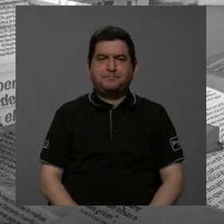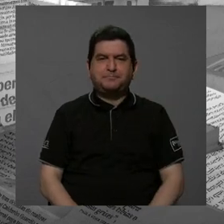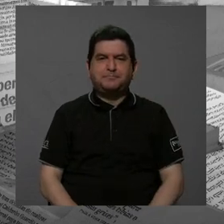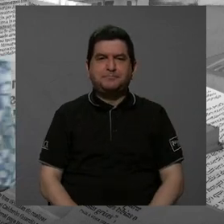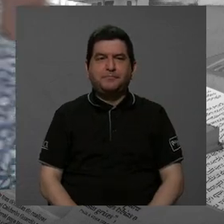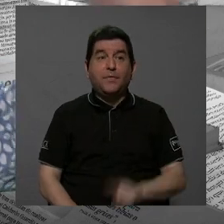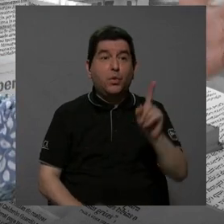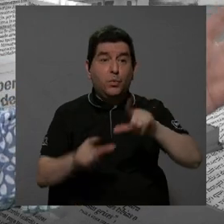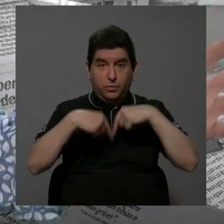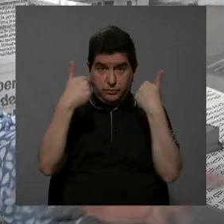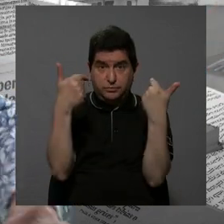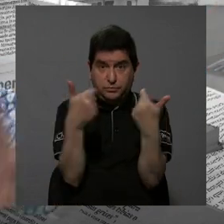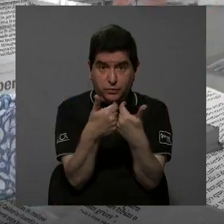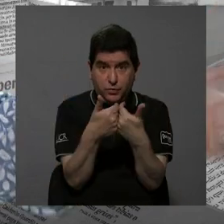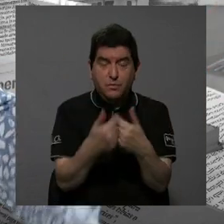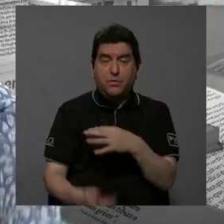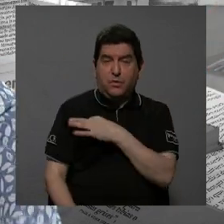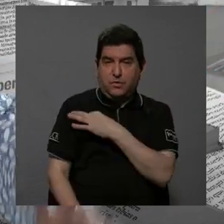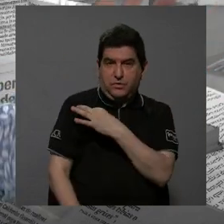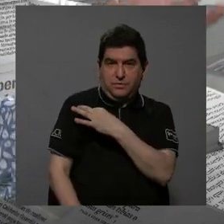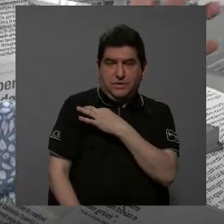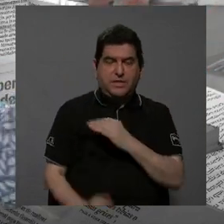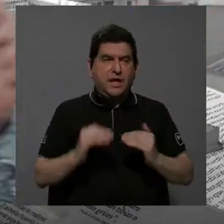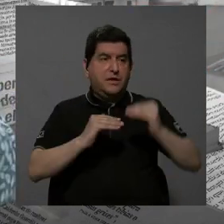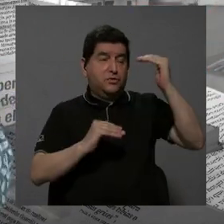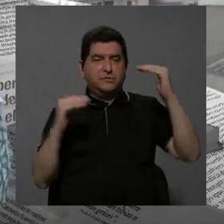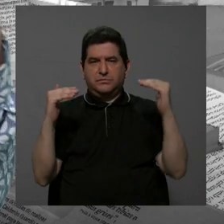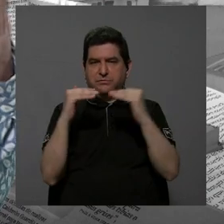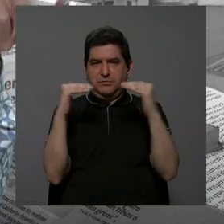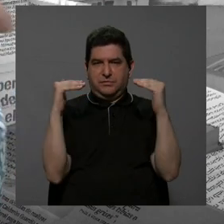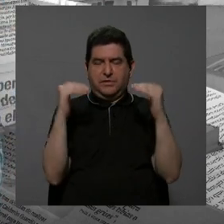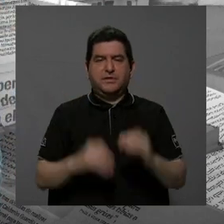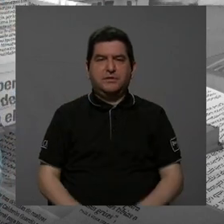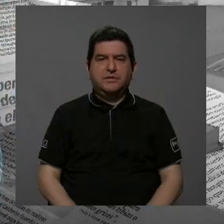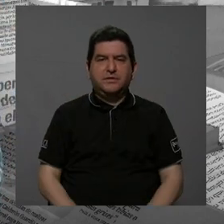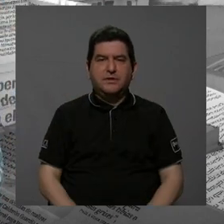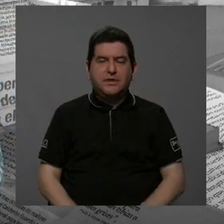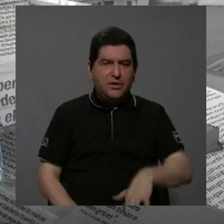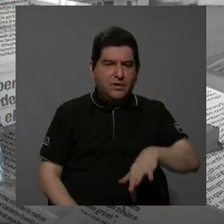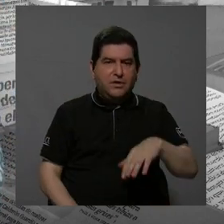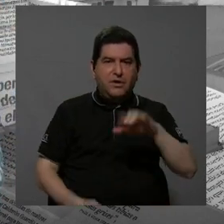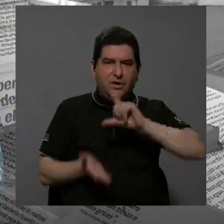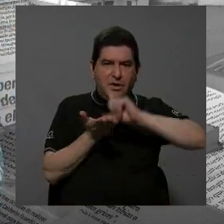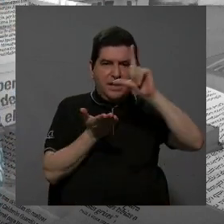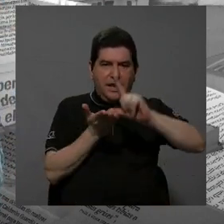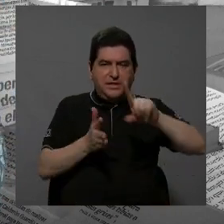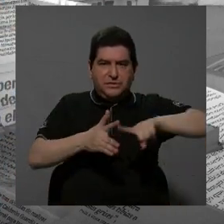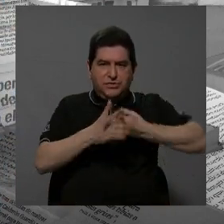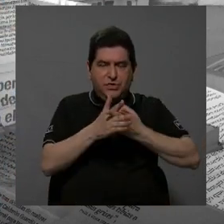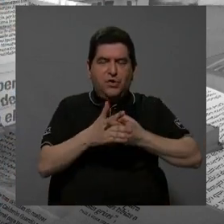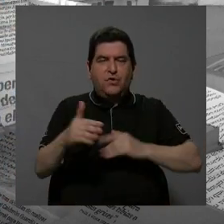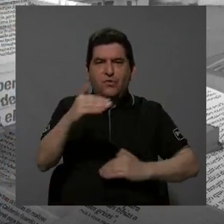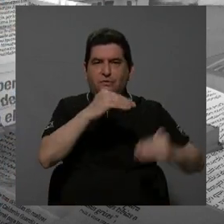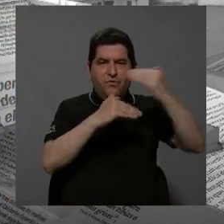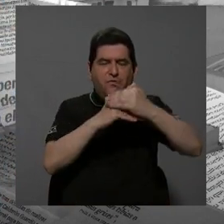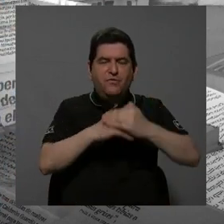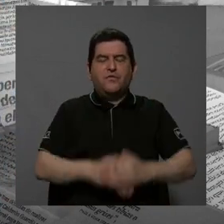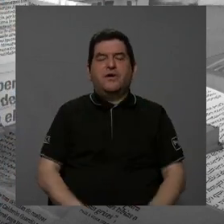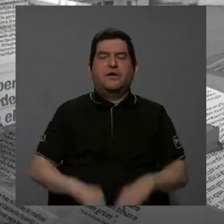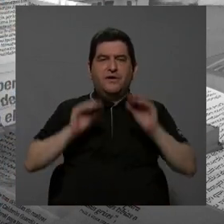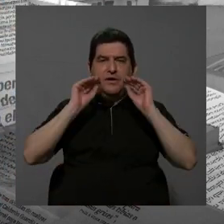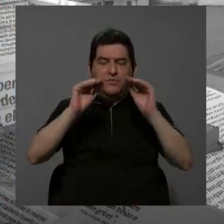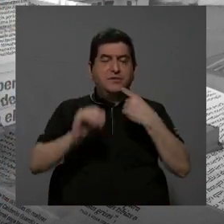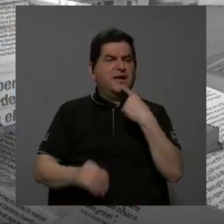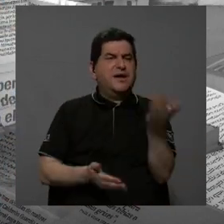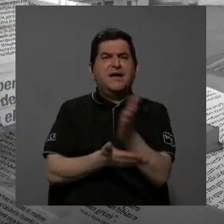un grupo de invitados de alta calidad para hacer la lección inaugural en la Facultad de Educación y ahí dijo